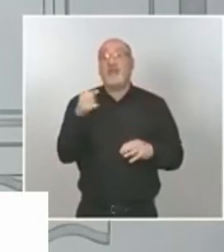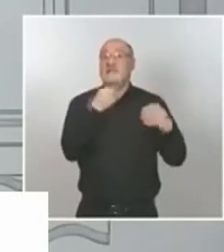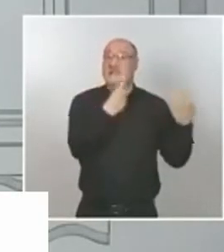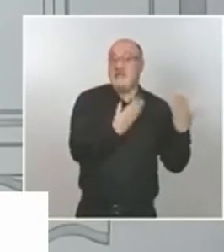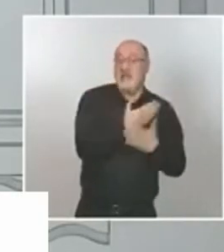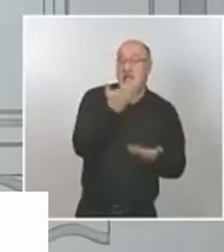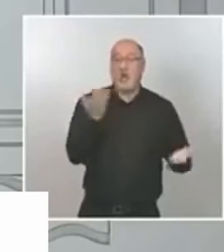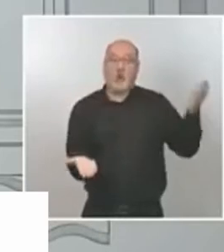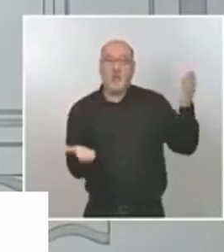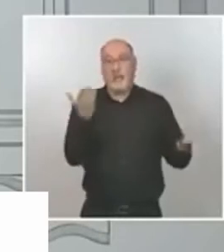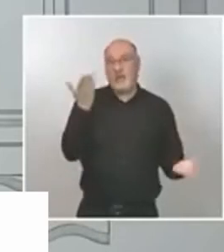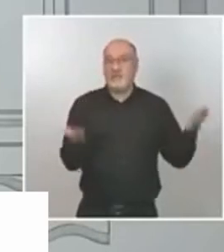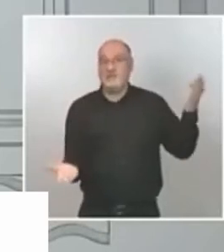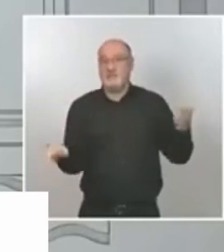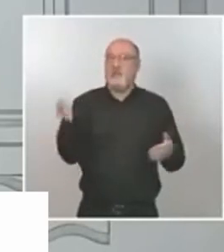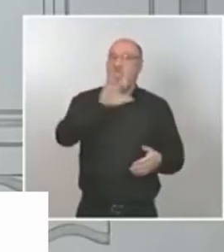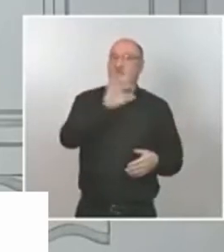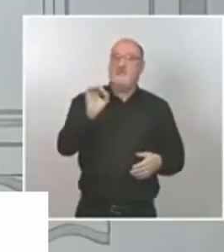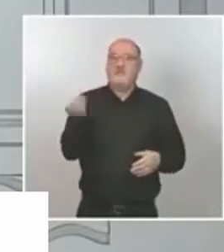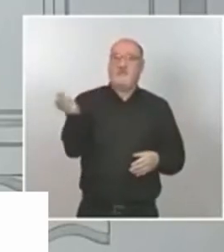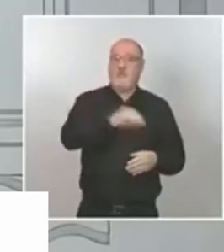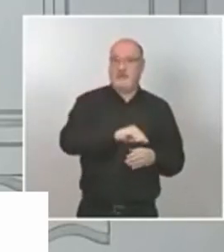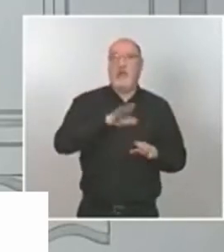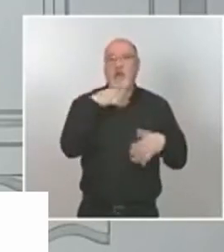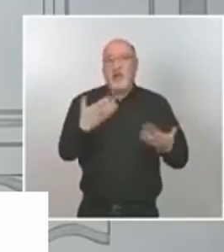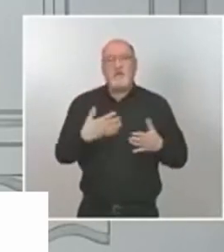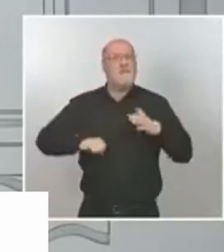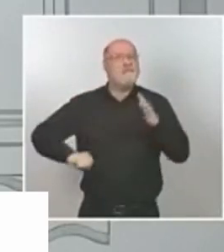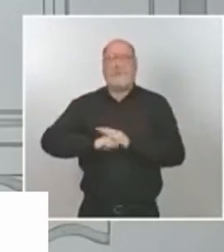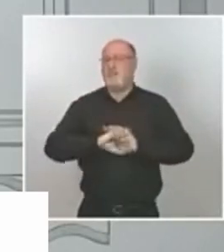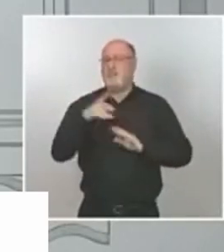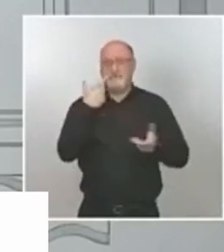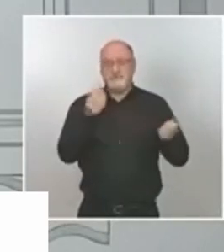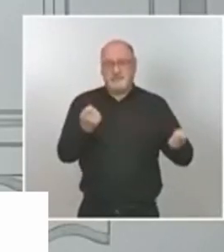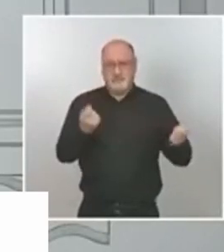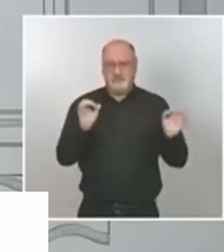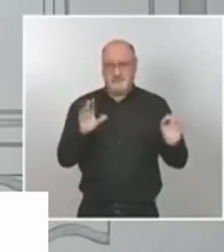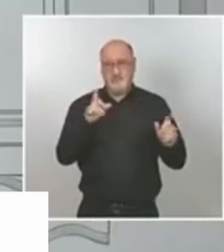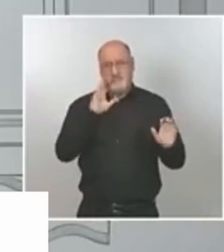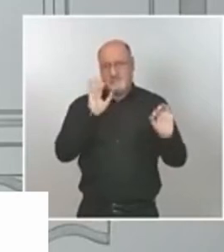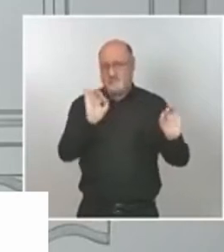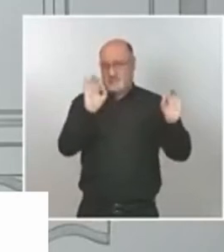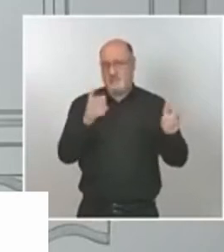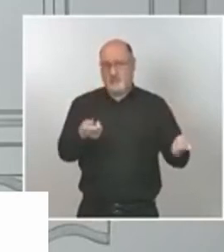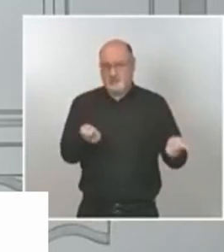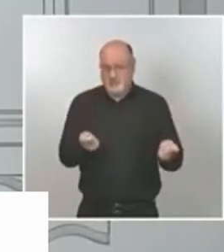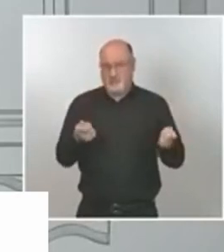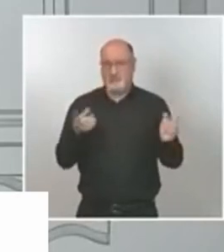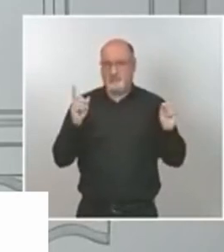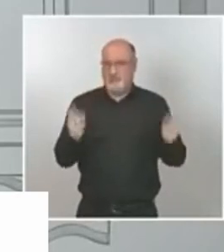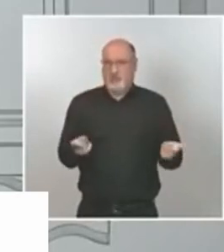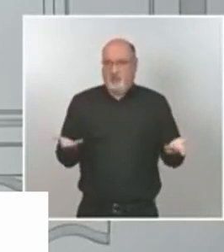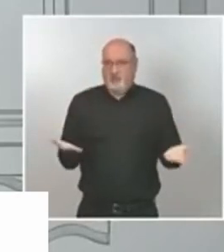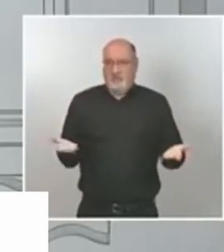máxima precaución máxima digamos preocupación también porque nos enfrentamos ahora a fechas en donde la